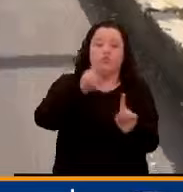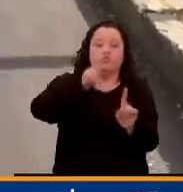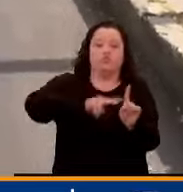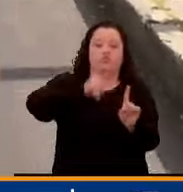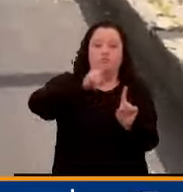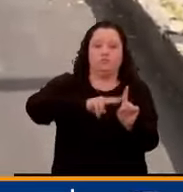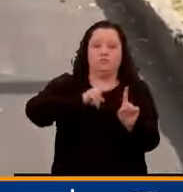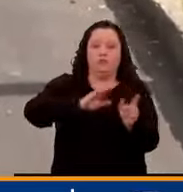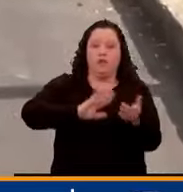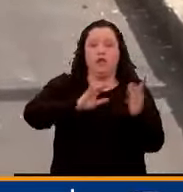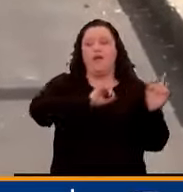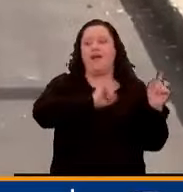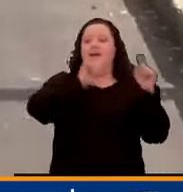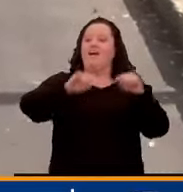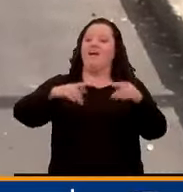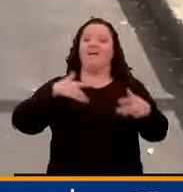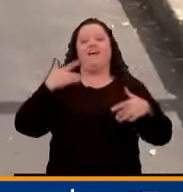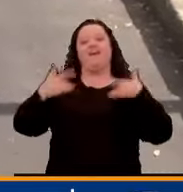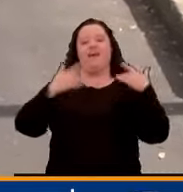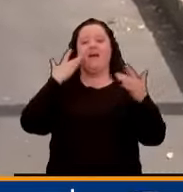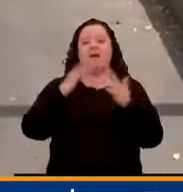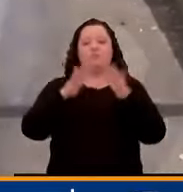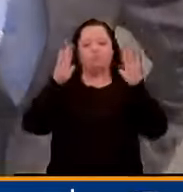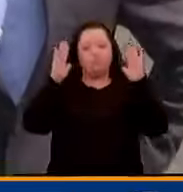venir a disfrutar nuevamente de este emblemático sitio. ¡Gracias!